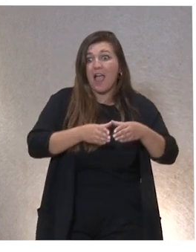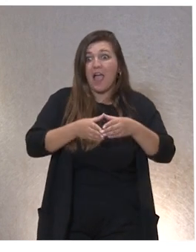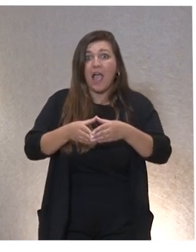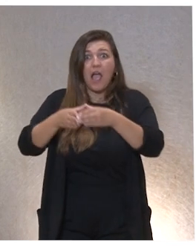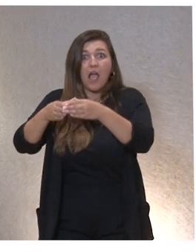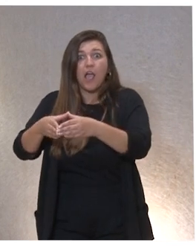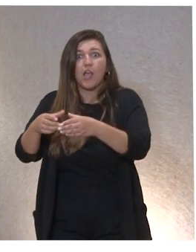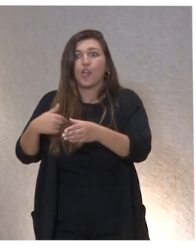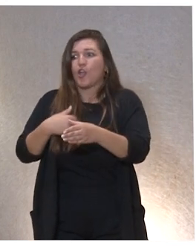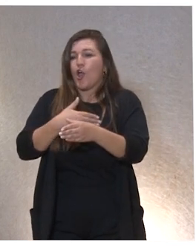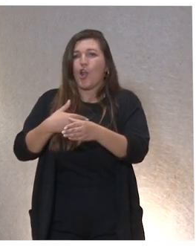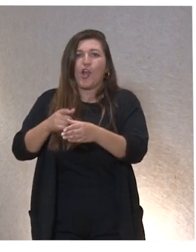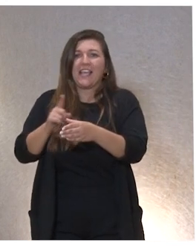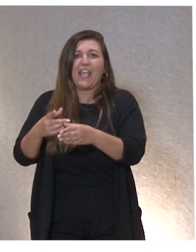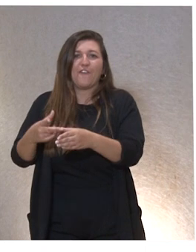quise.